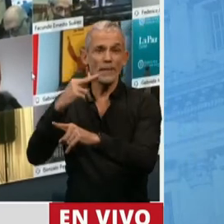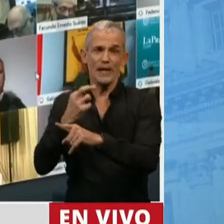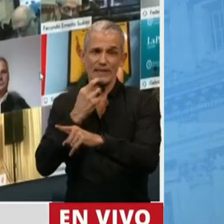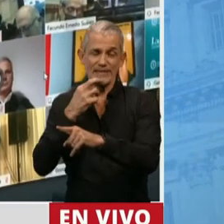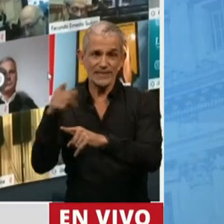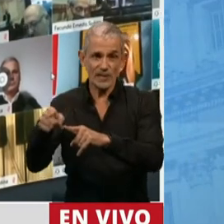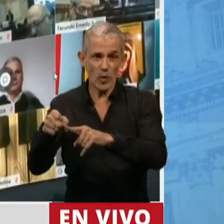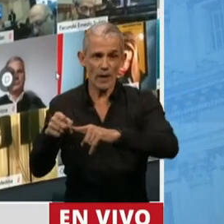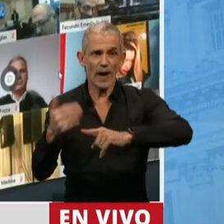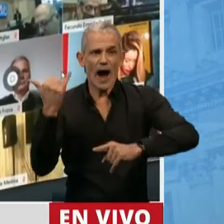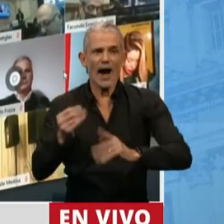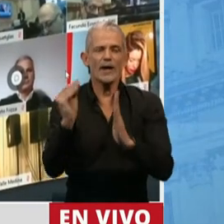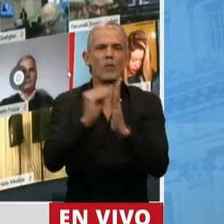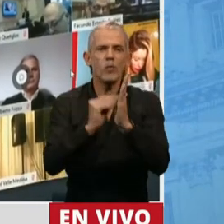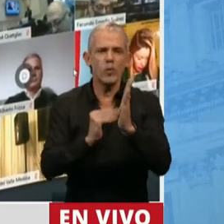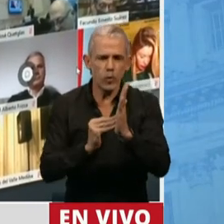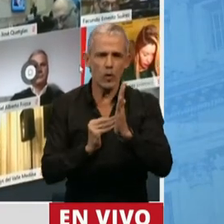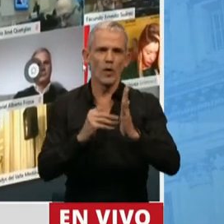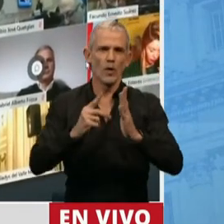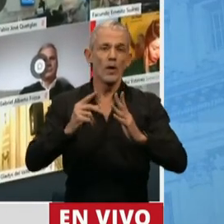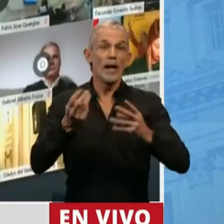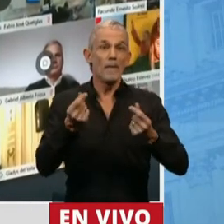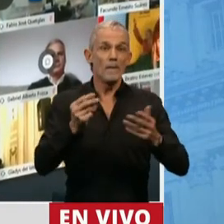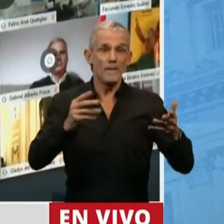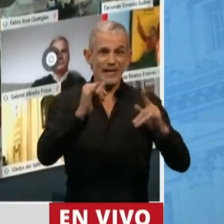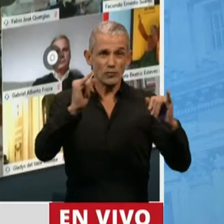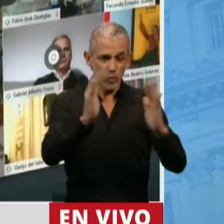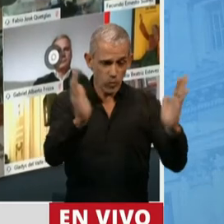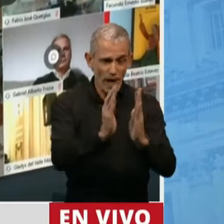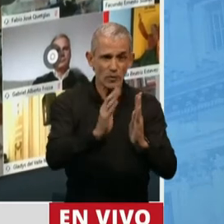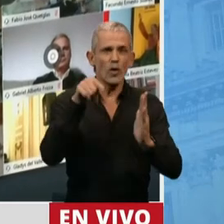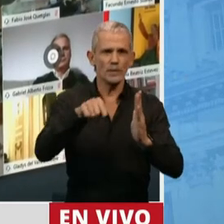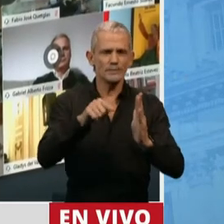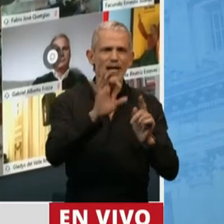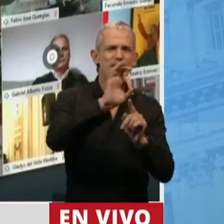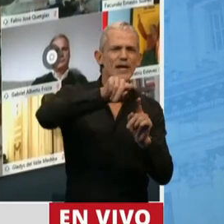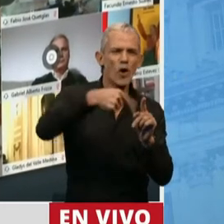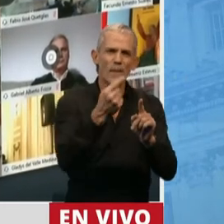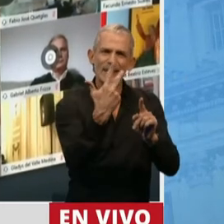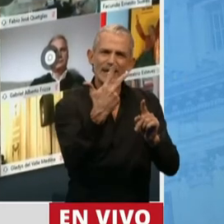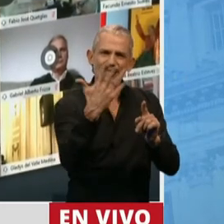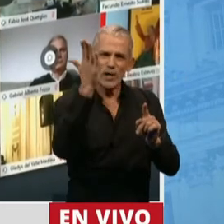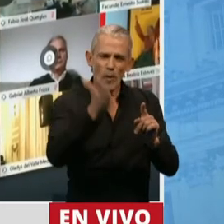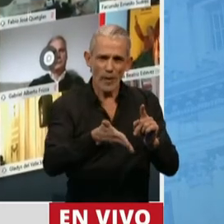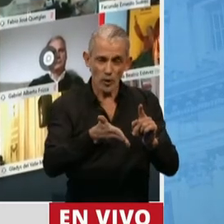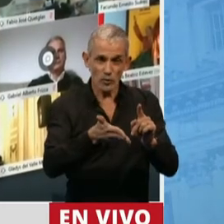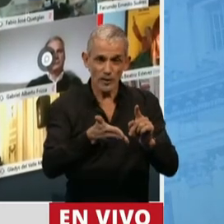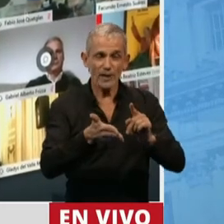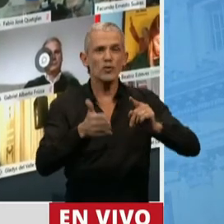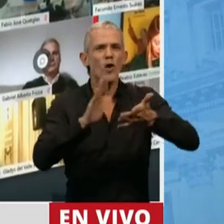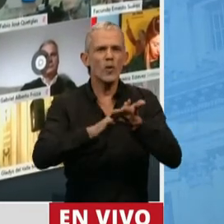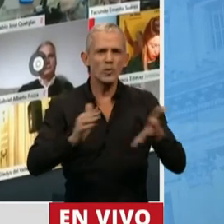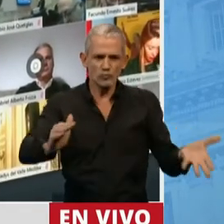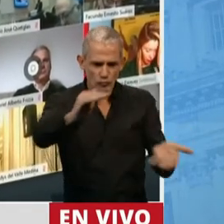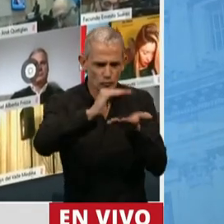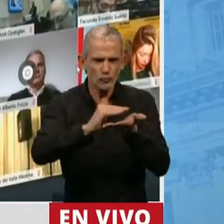se registró una disminución del presupuesto en esta materia del 0,35% respecto al PBI